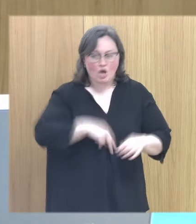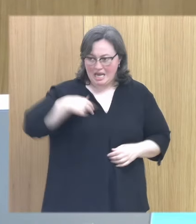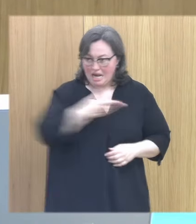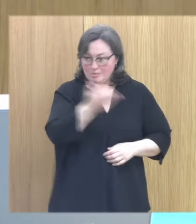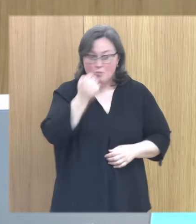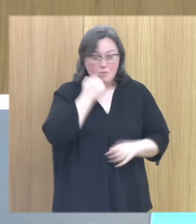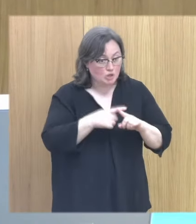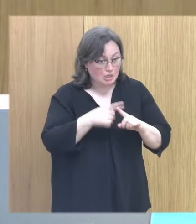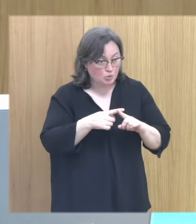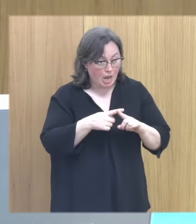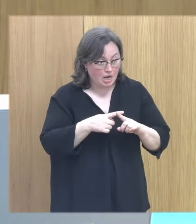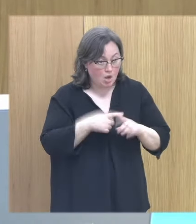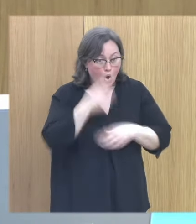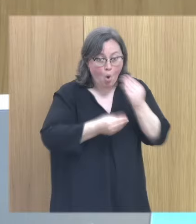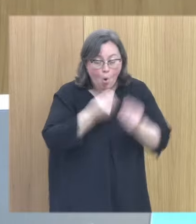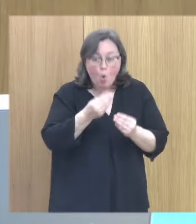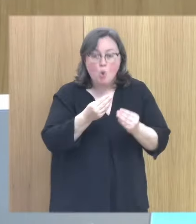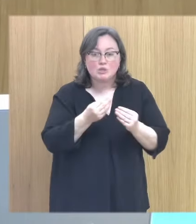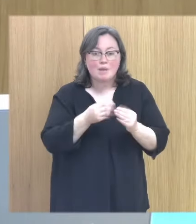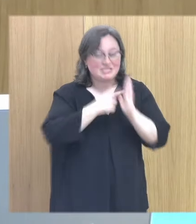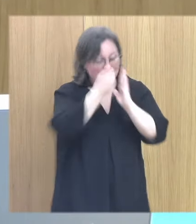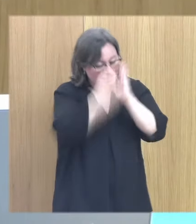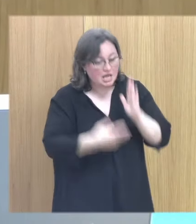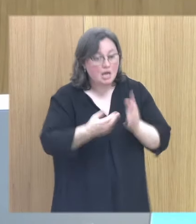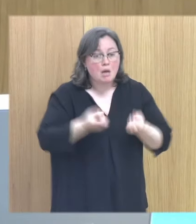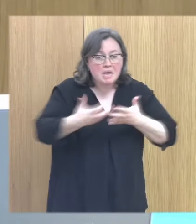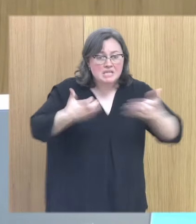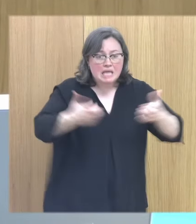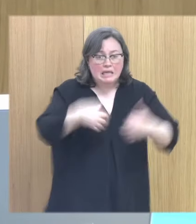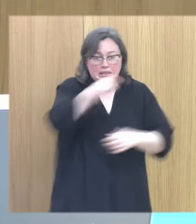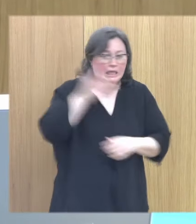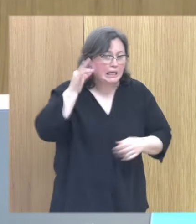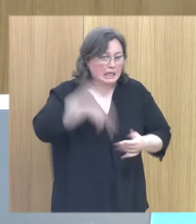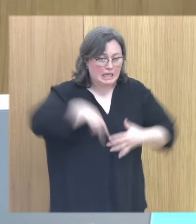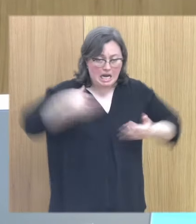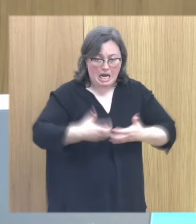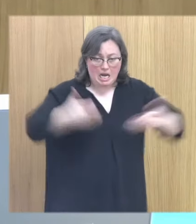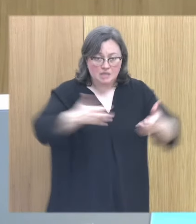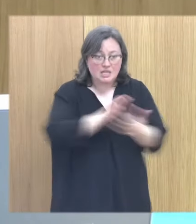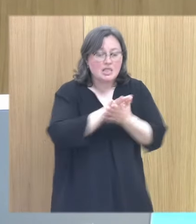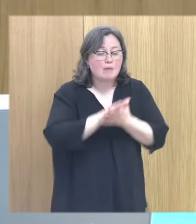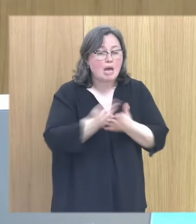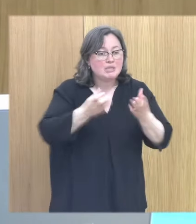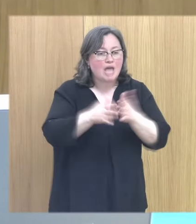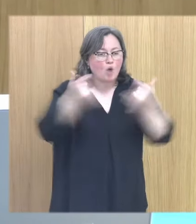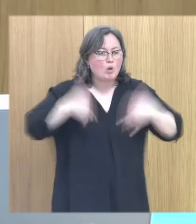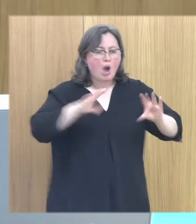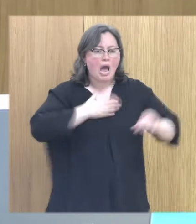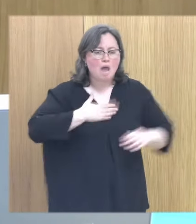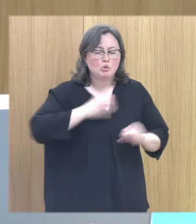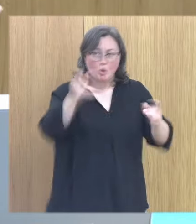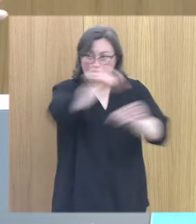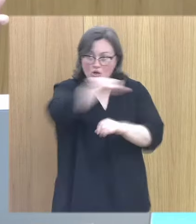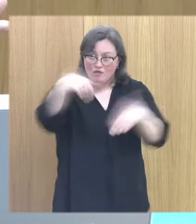abuso sexual como se utilizan y se formulan con mensajes genéricos para todos los niños utilizan este mensaje de tu cuerpo es tuyo y no te lo